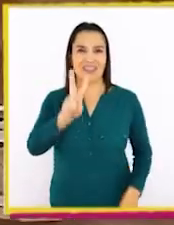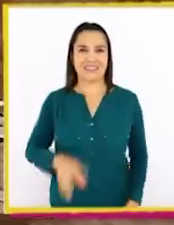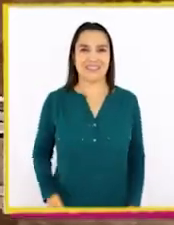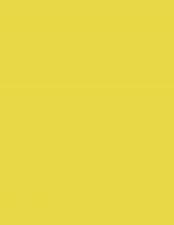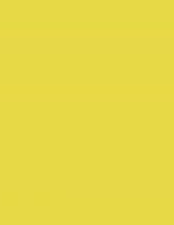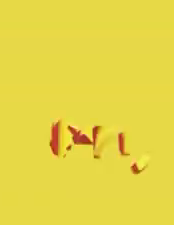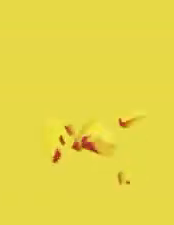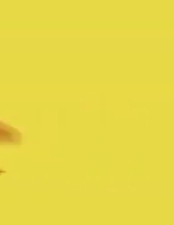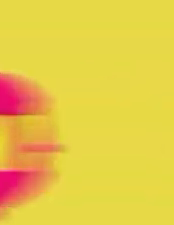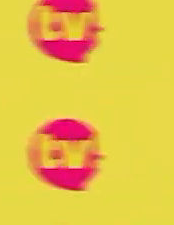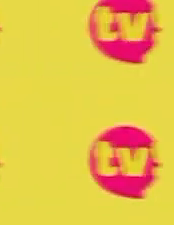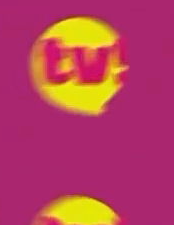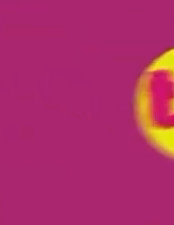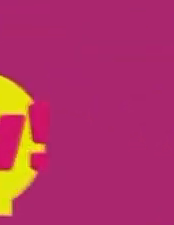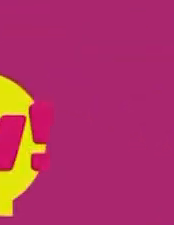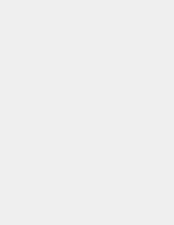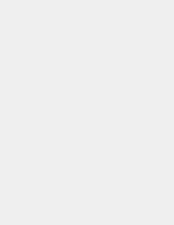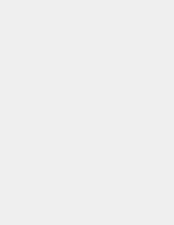a Aprendo TV.